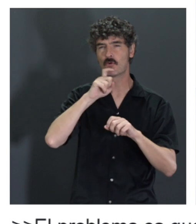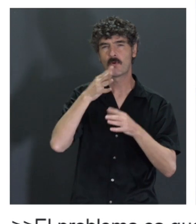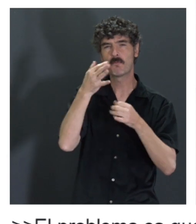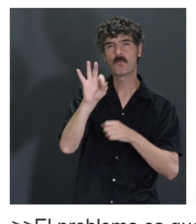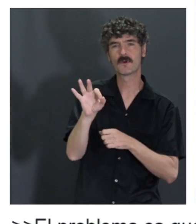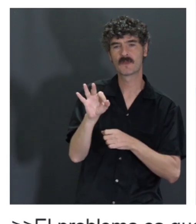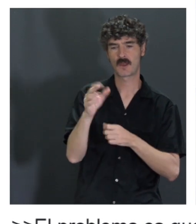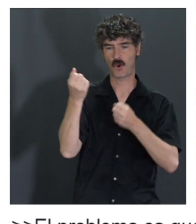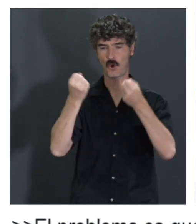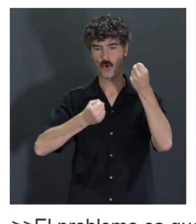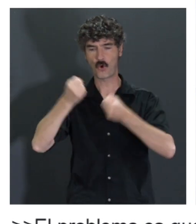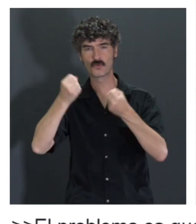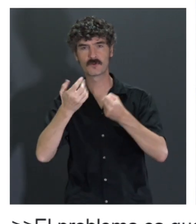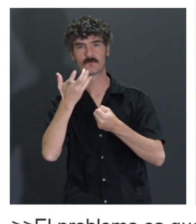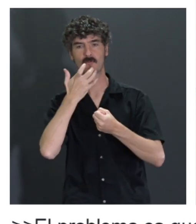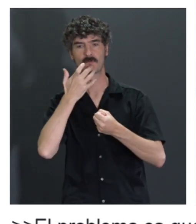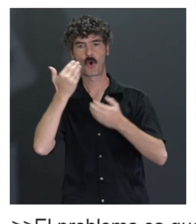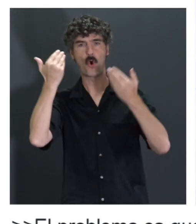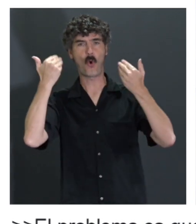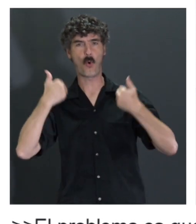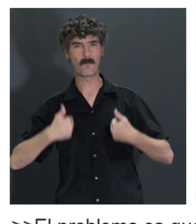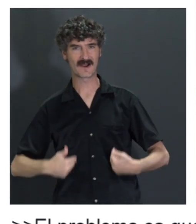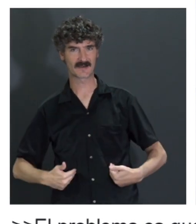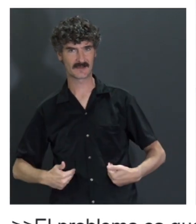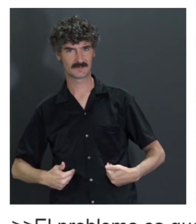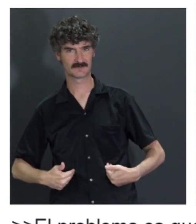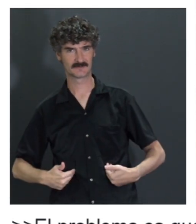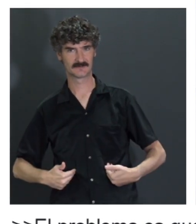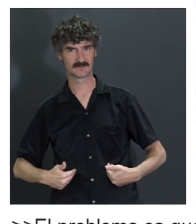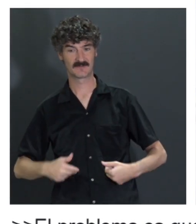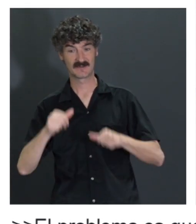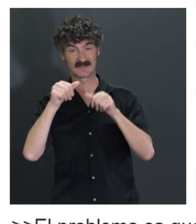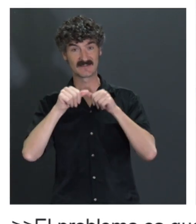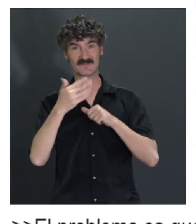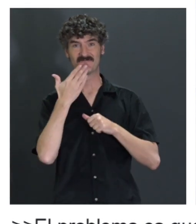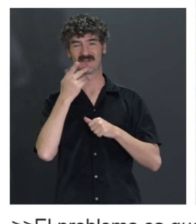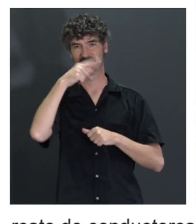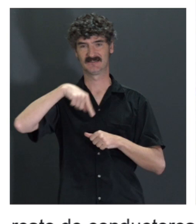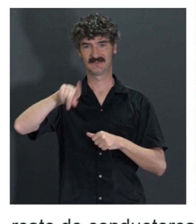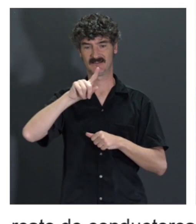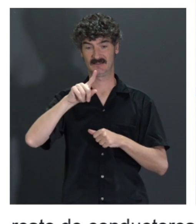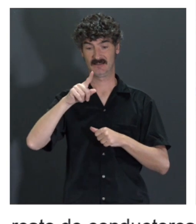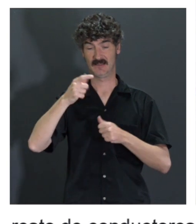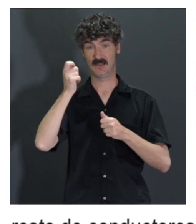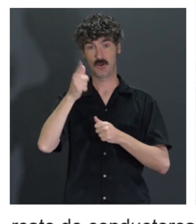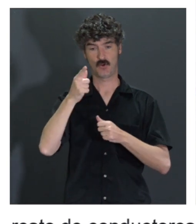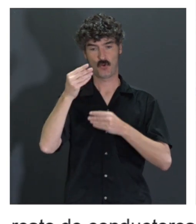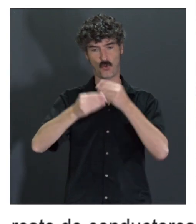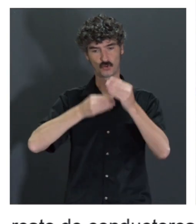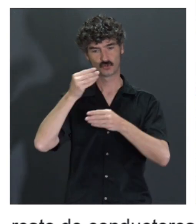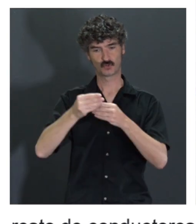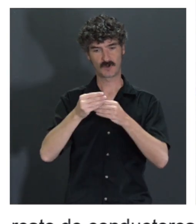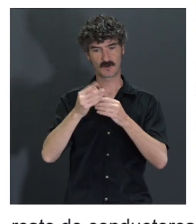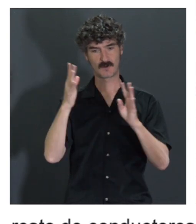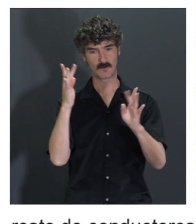tener una conducción un tanto más humana para que el usuario y el de la vía pública pues tenga capacidad